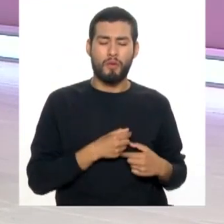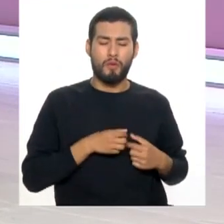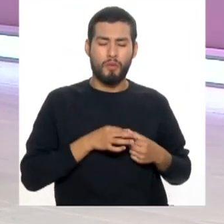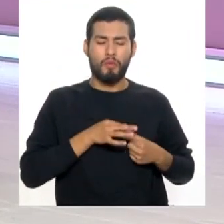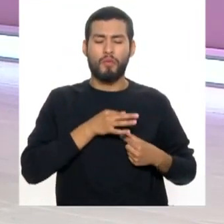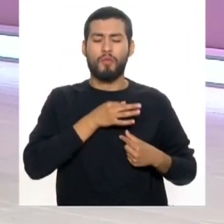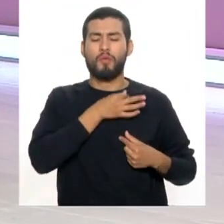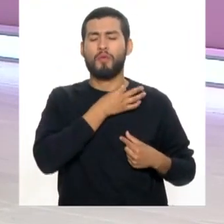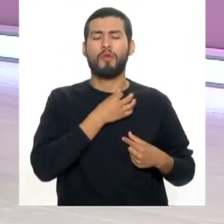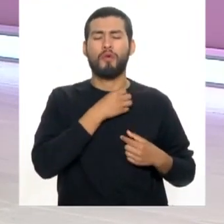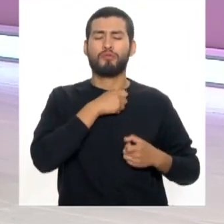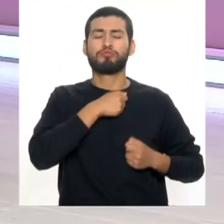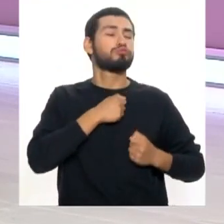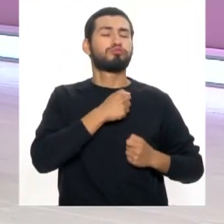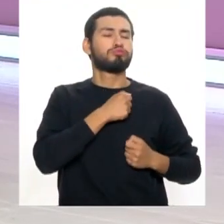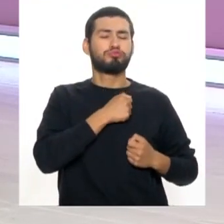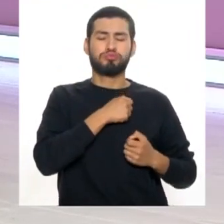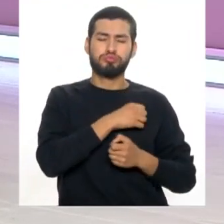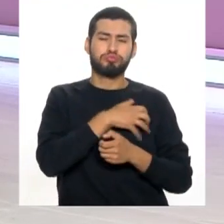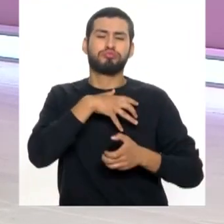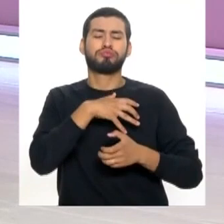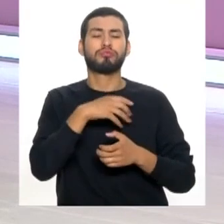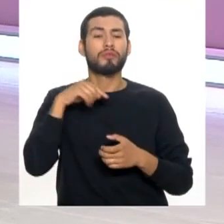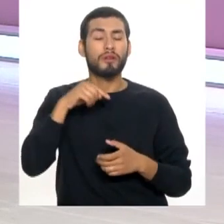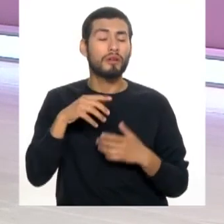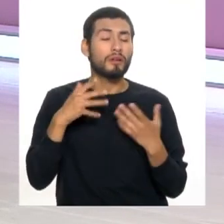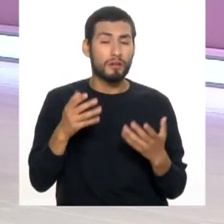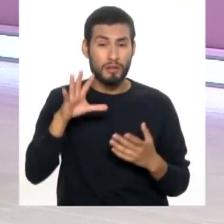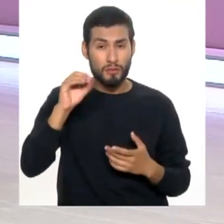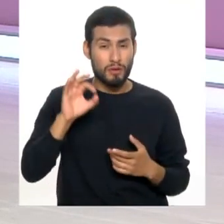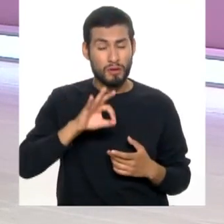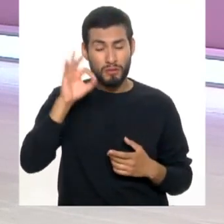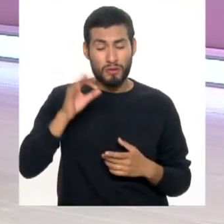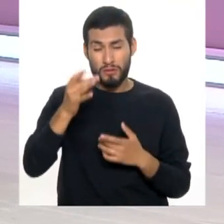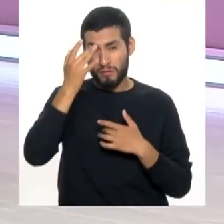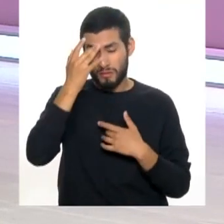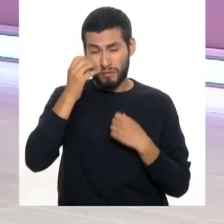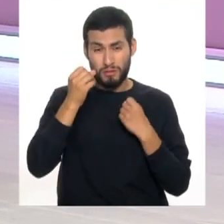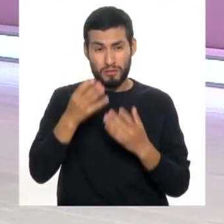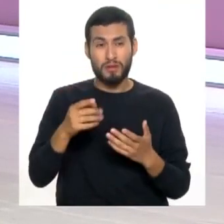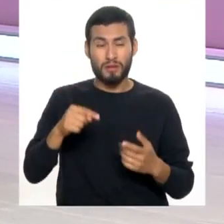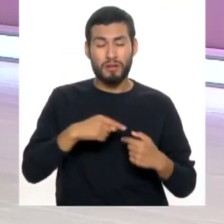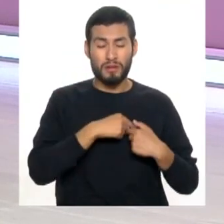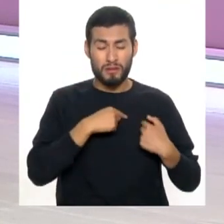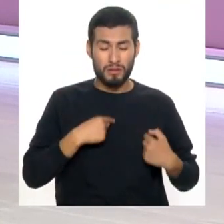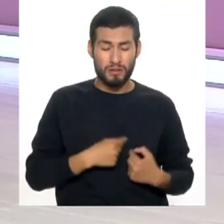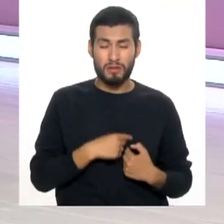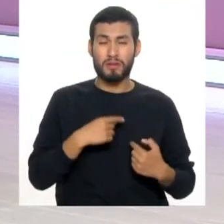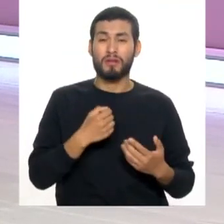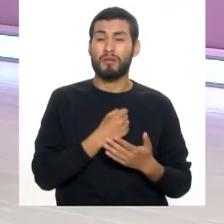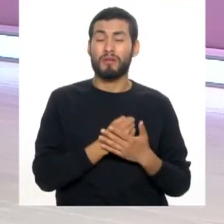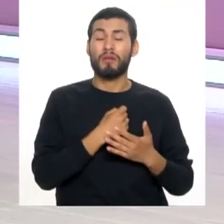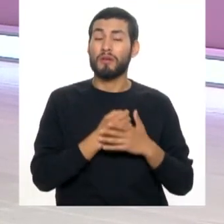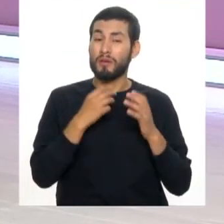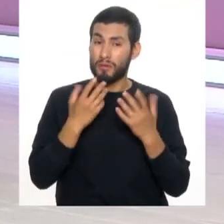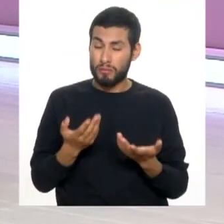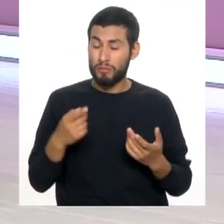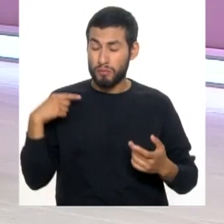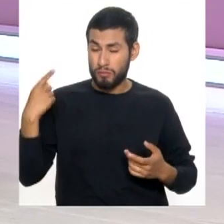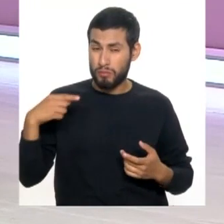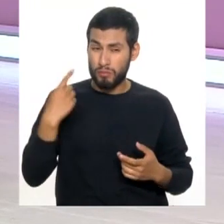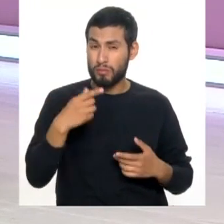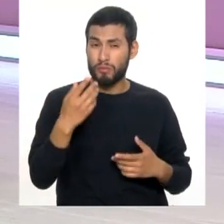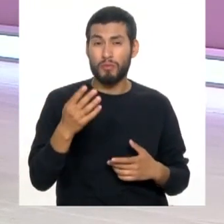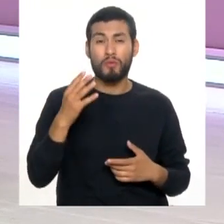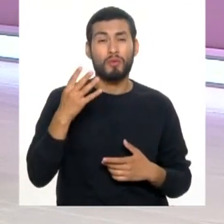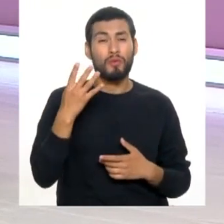causas más en el mundo. Es el 50% de las enfermedades que producen enfermedades cardiovasculares. Muy importante. Y es muy común. Cada